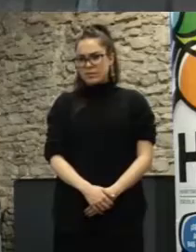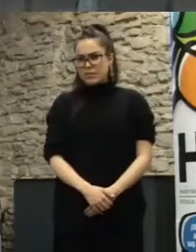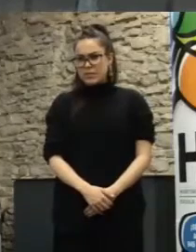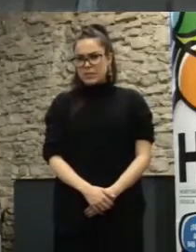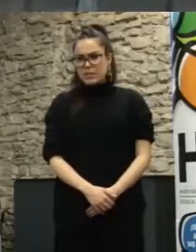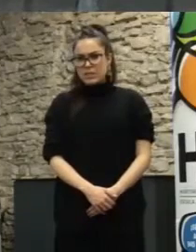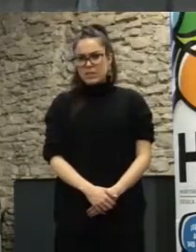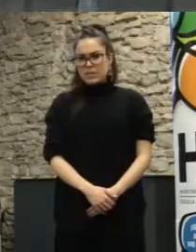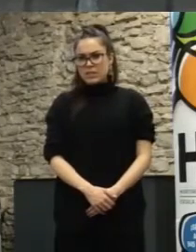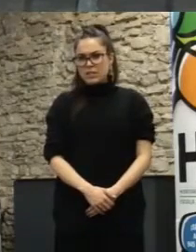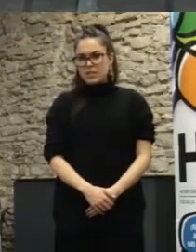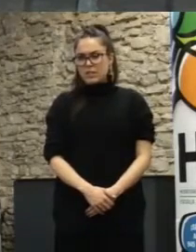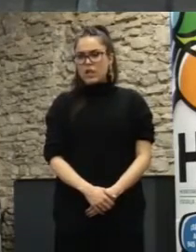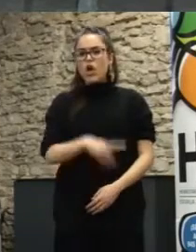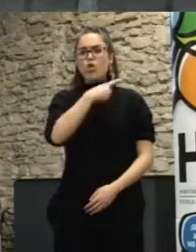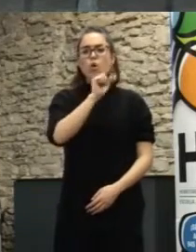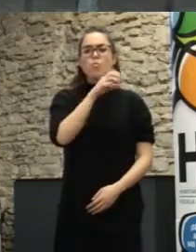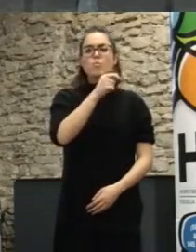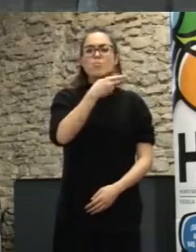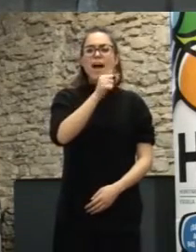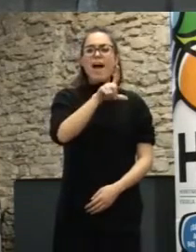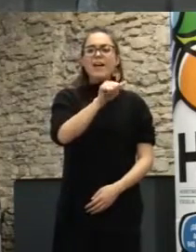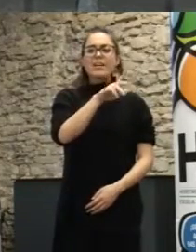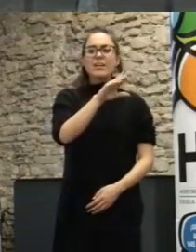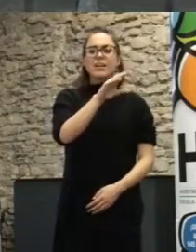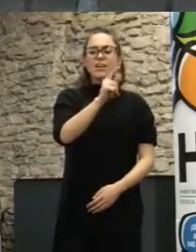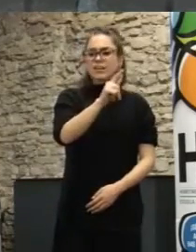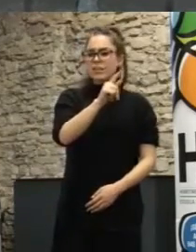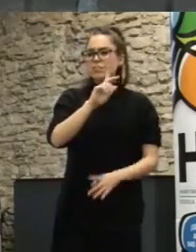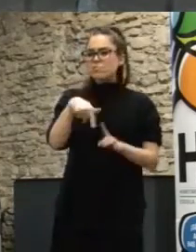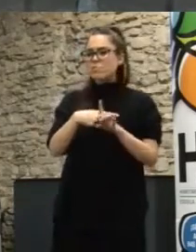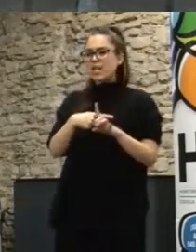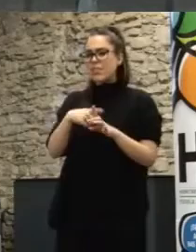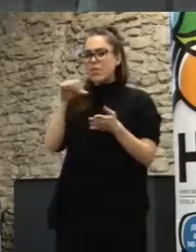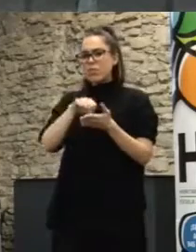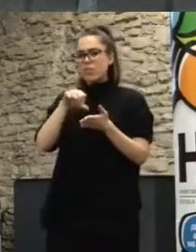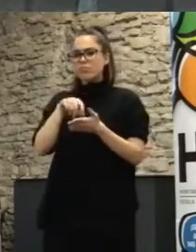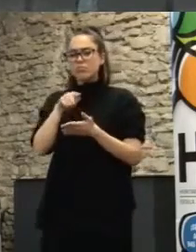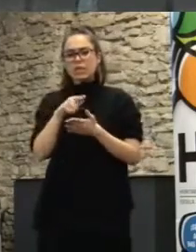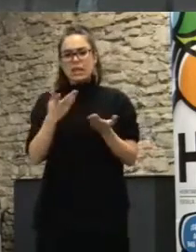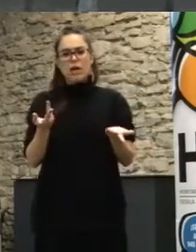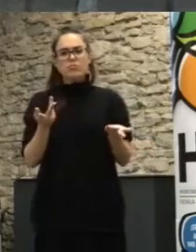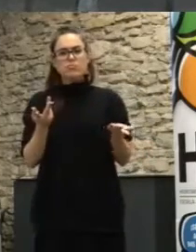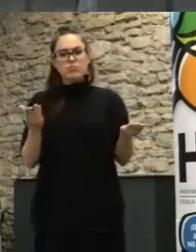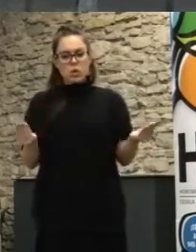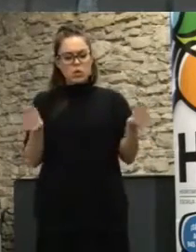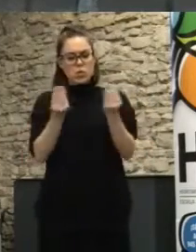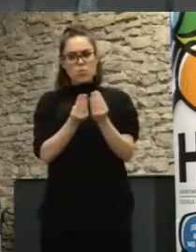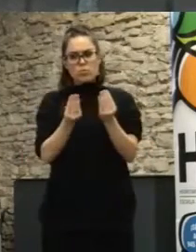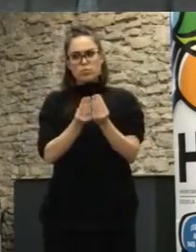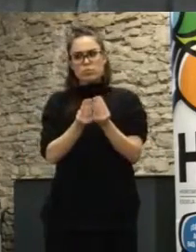el GovLab y el digamos ciudadano esa parte común que hay entre los dos